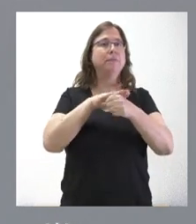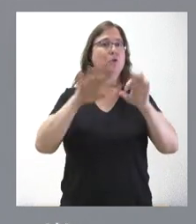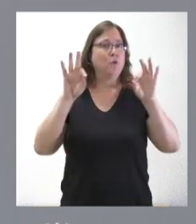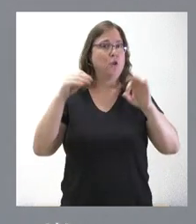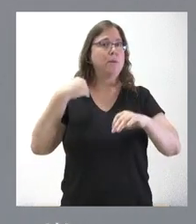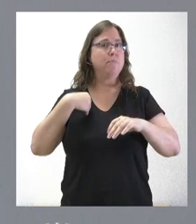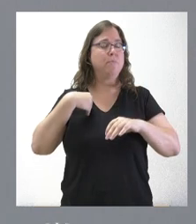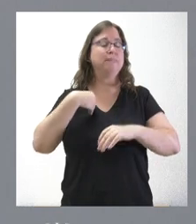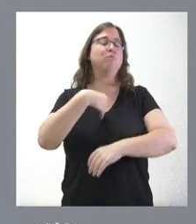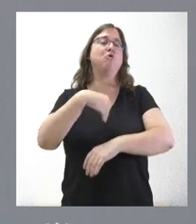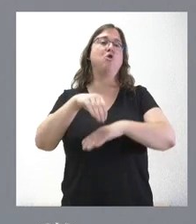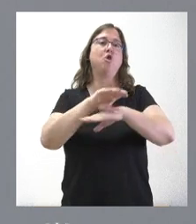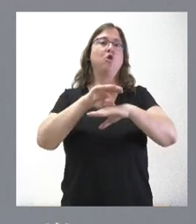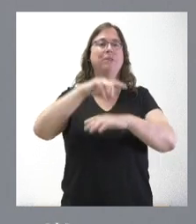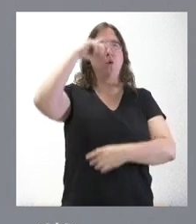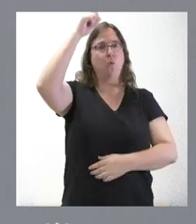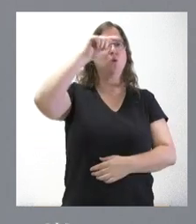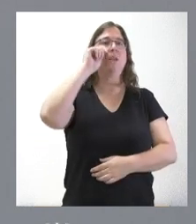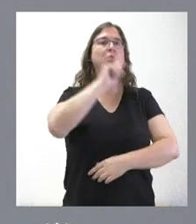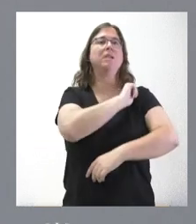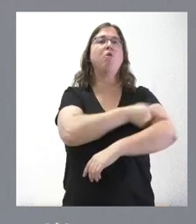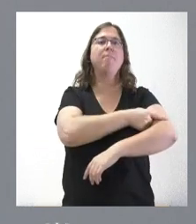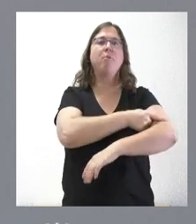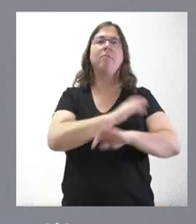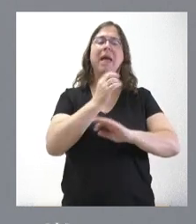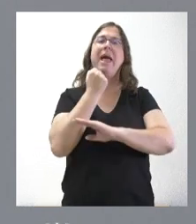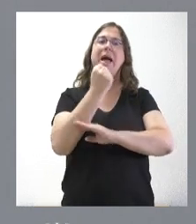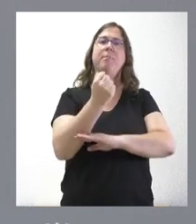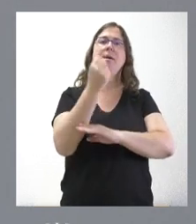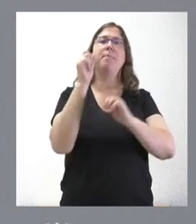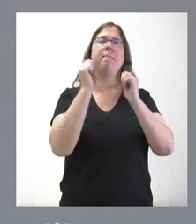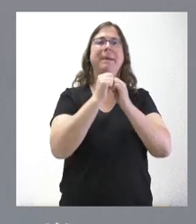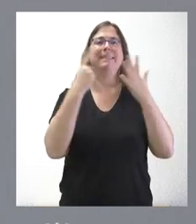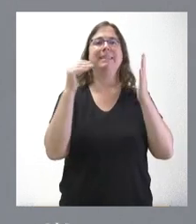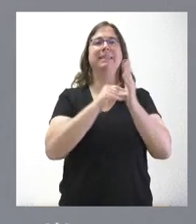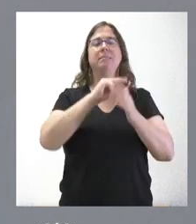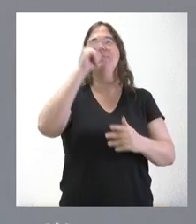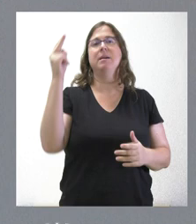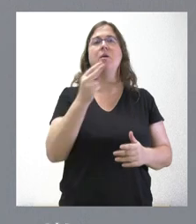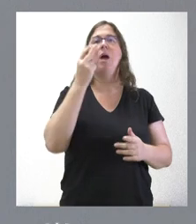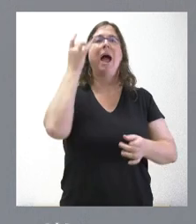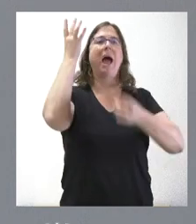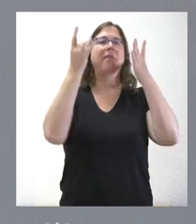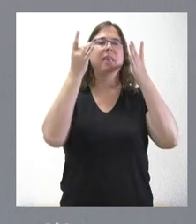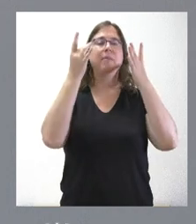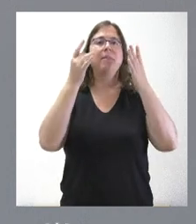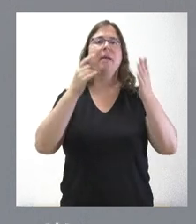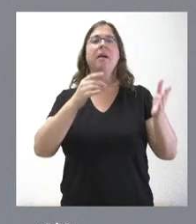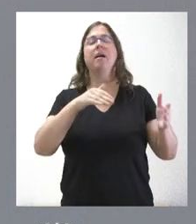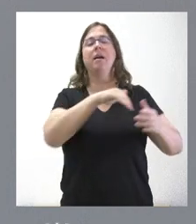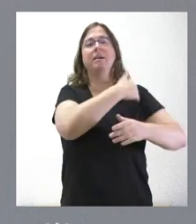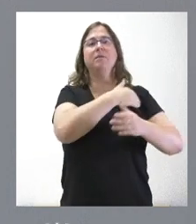Cultura, Turismo y Deporte, se apoya con 26.000 euros el funcionamiento de la actividad de la Escuela de Tauromaquia de